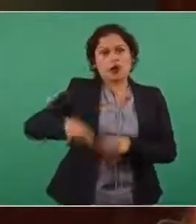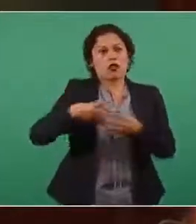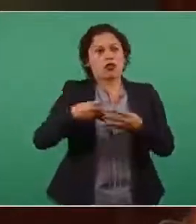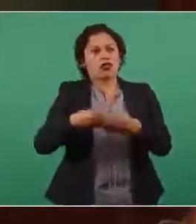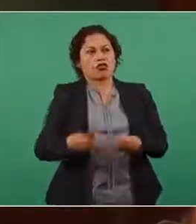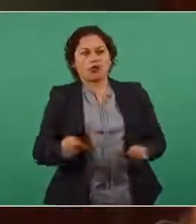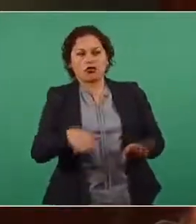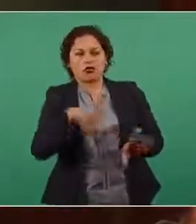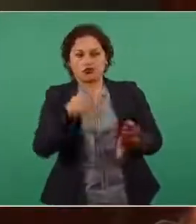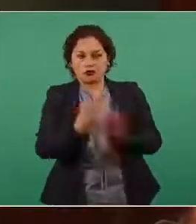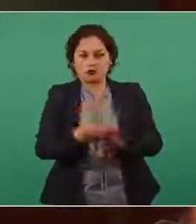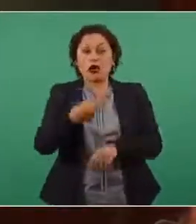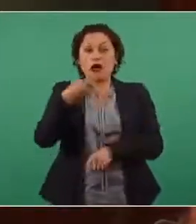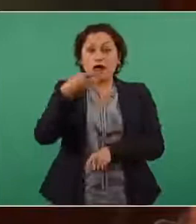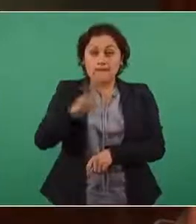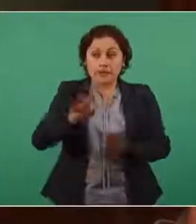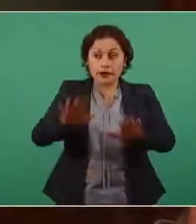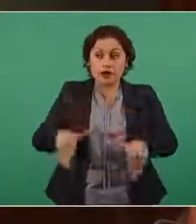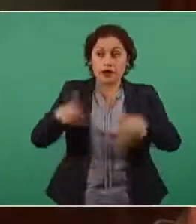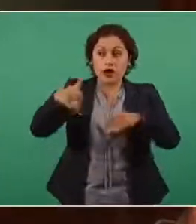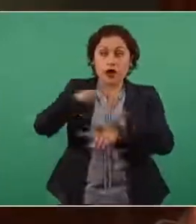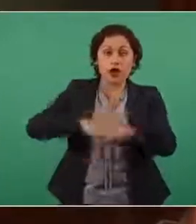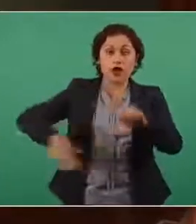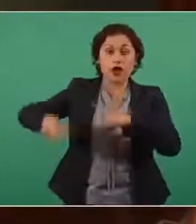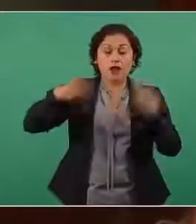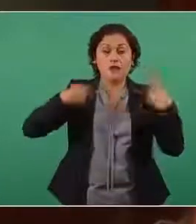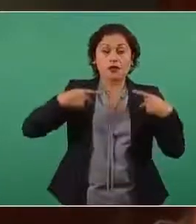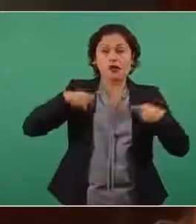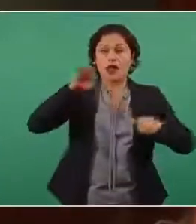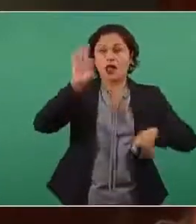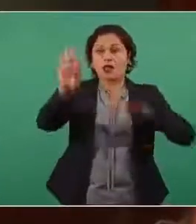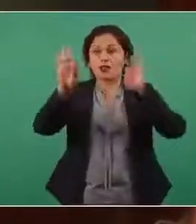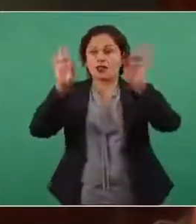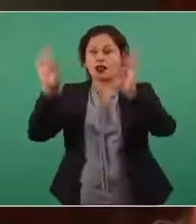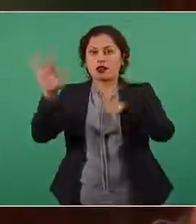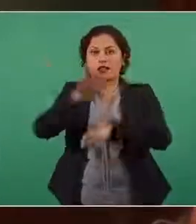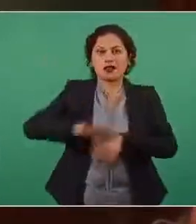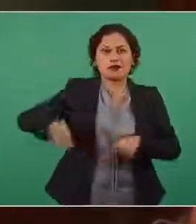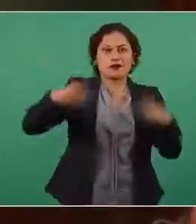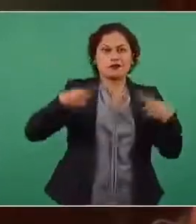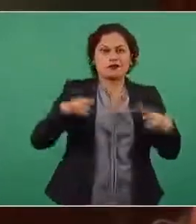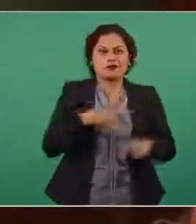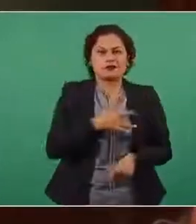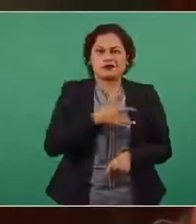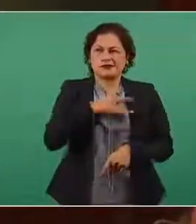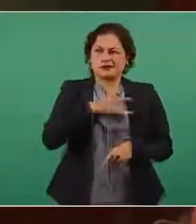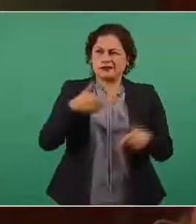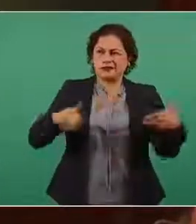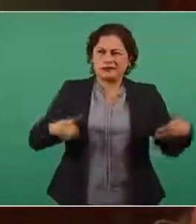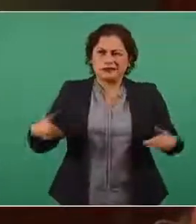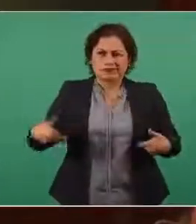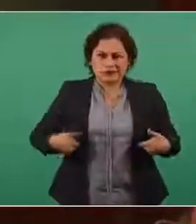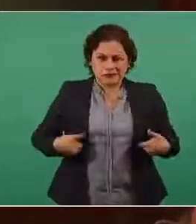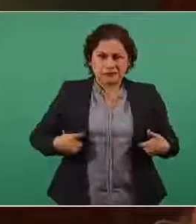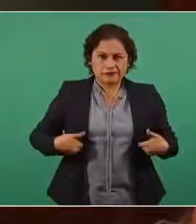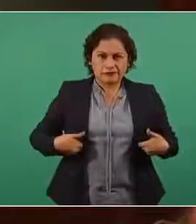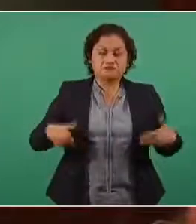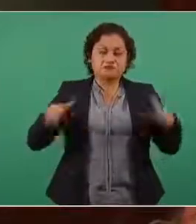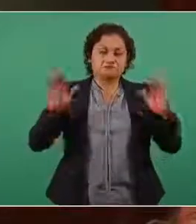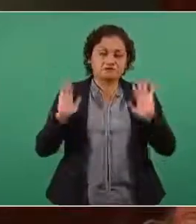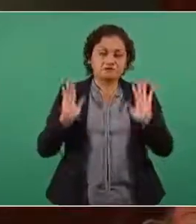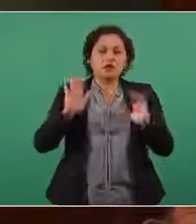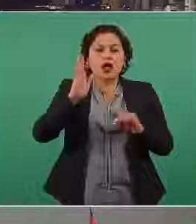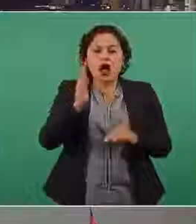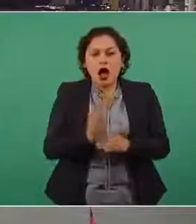para asustar a la sociedad, para generarle un malestar generalizado a la sociedad, que hasta ahora, bueno, al parecer no ha